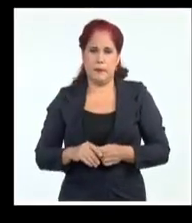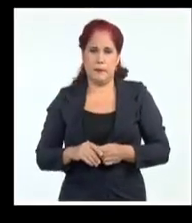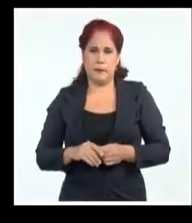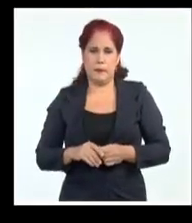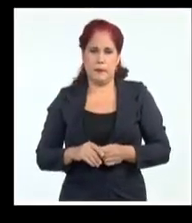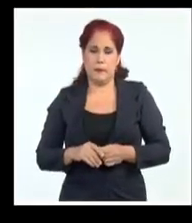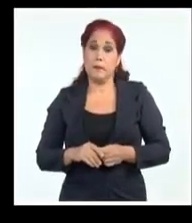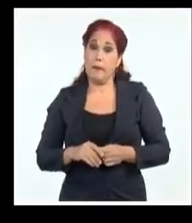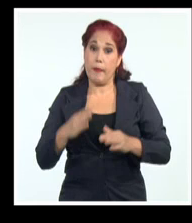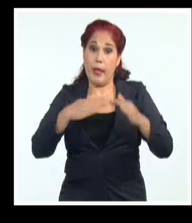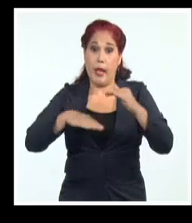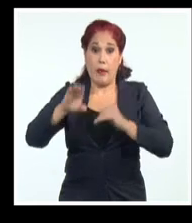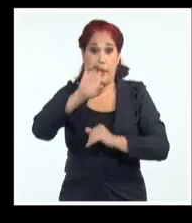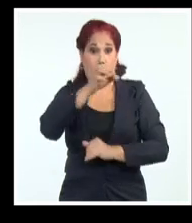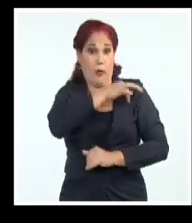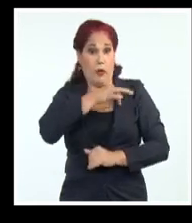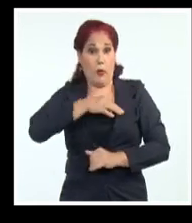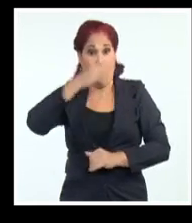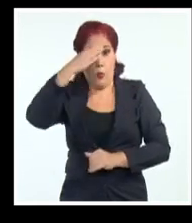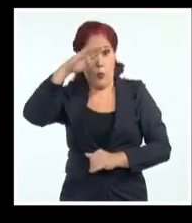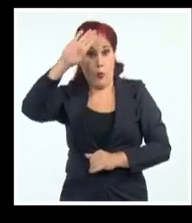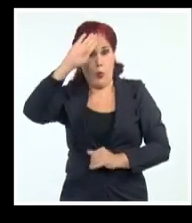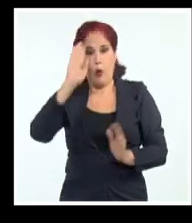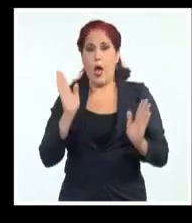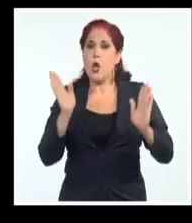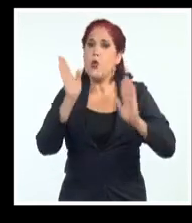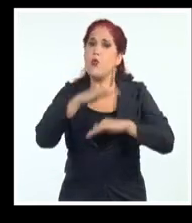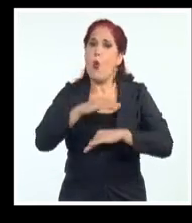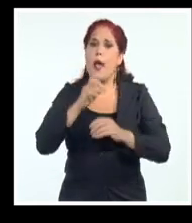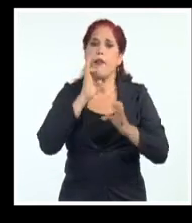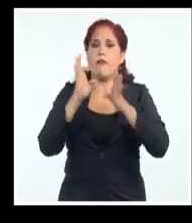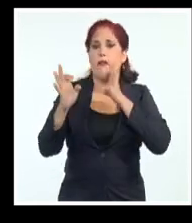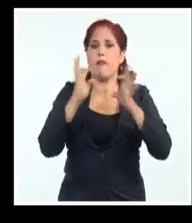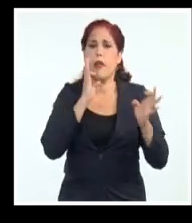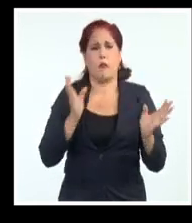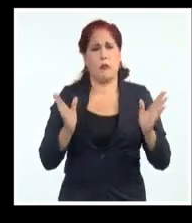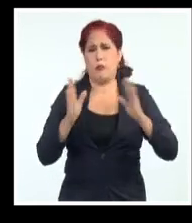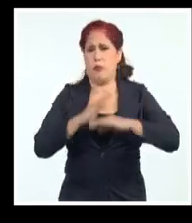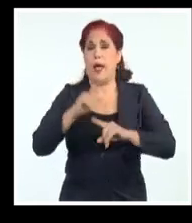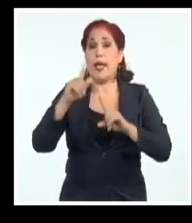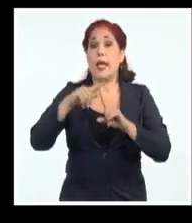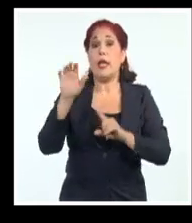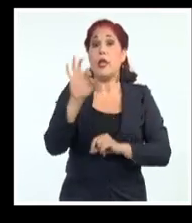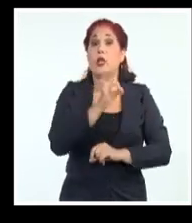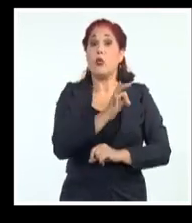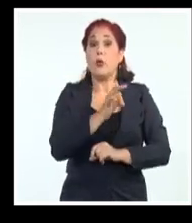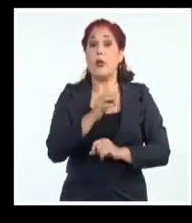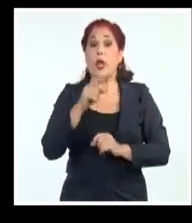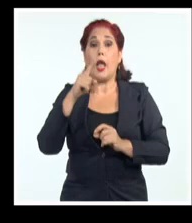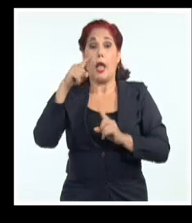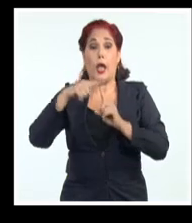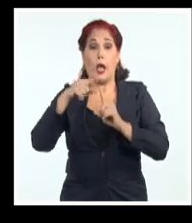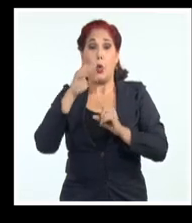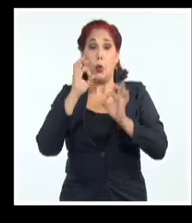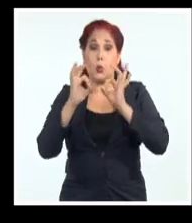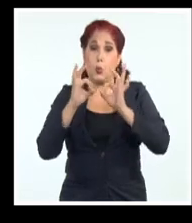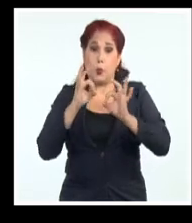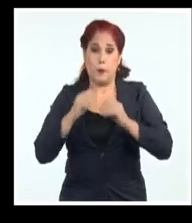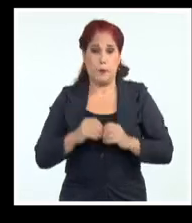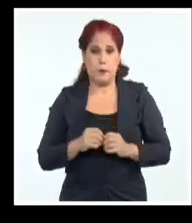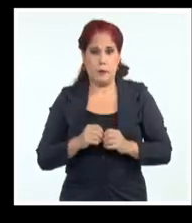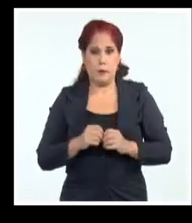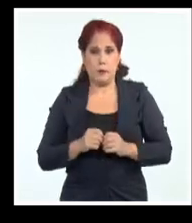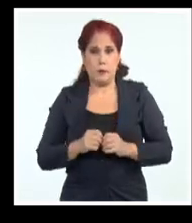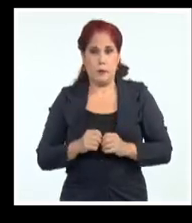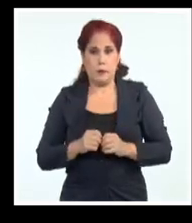Resulta que el Ministerio del Interior de Cuba no tiene cuenta en Facebook, solo en Twitter y en YouTube. Este tipo de páginas,